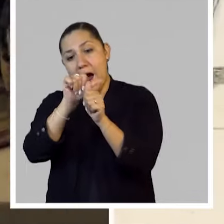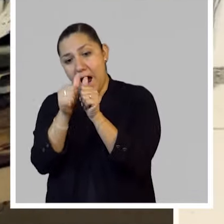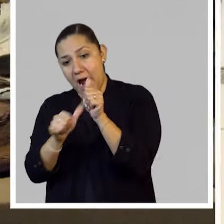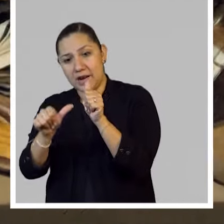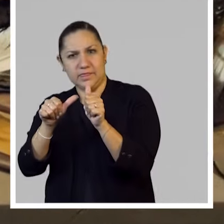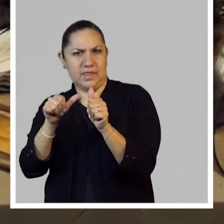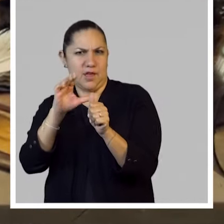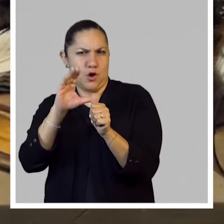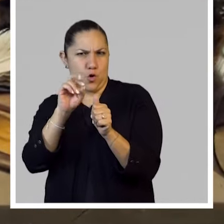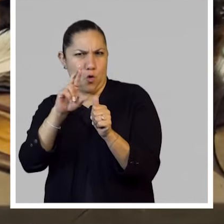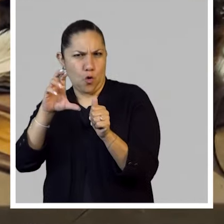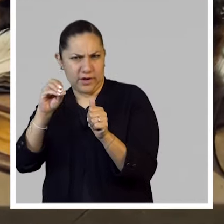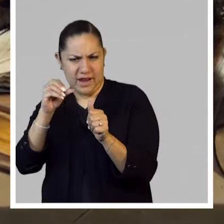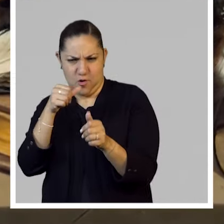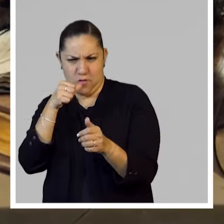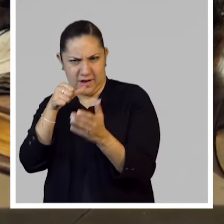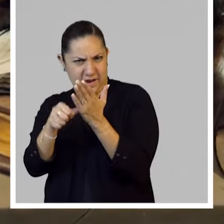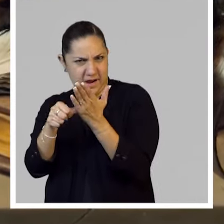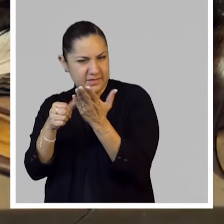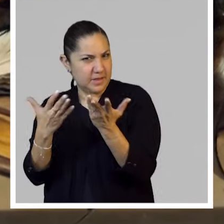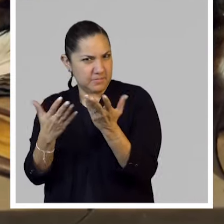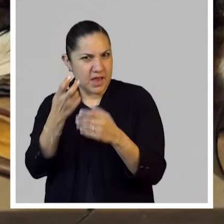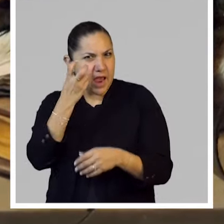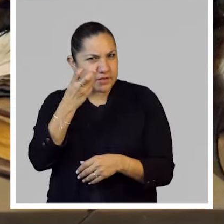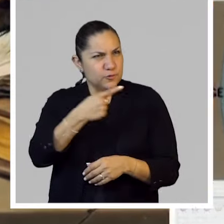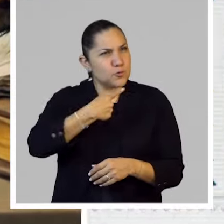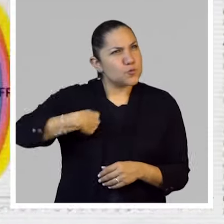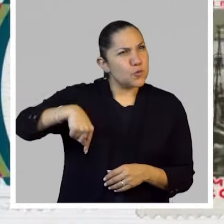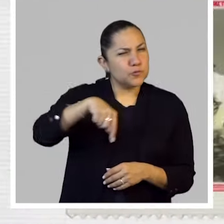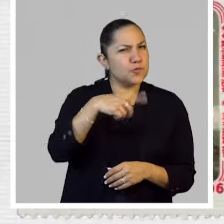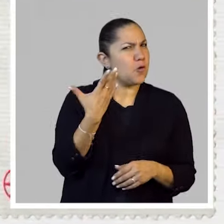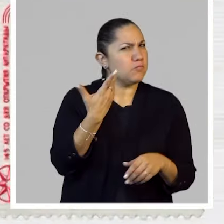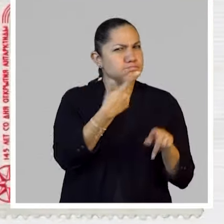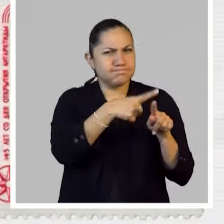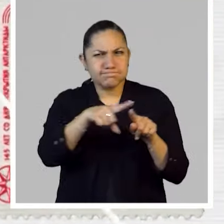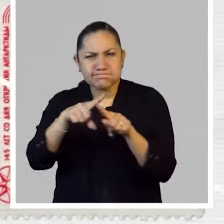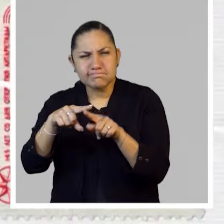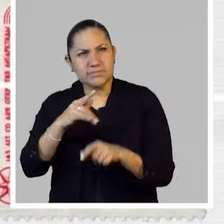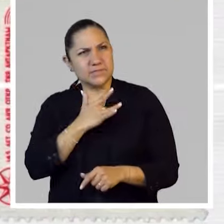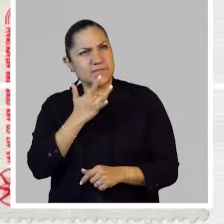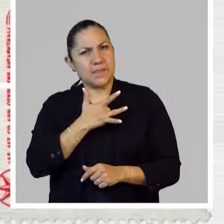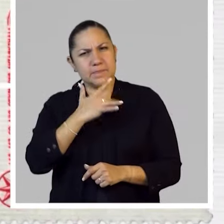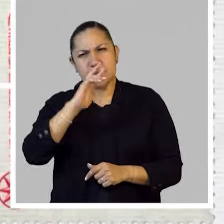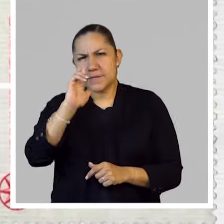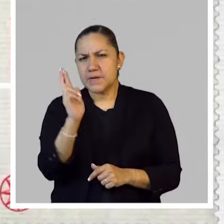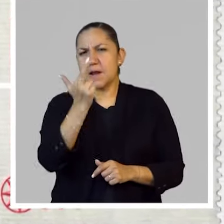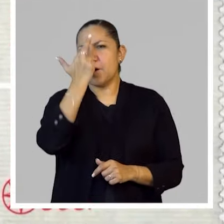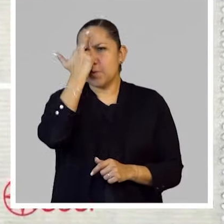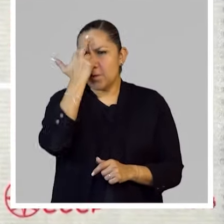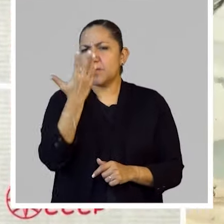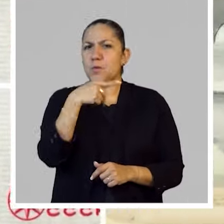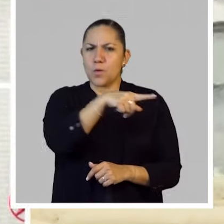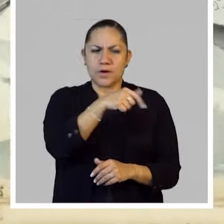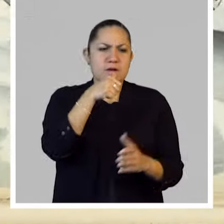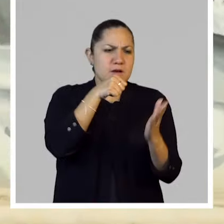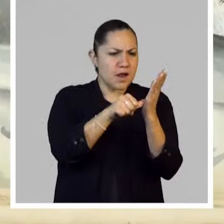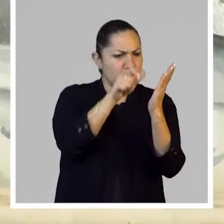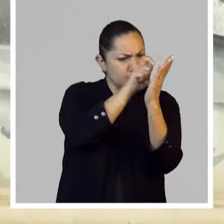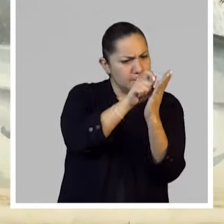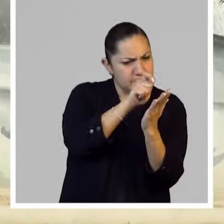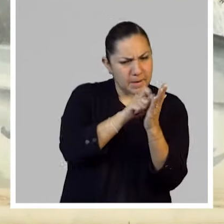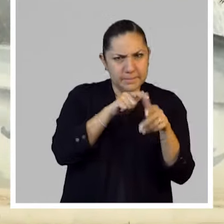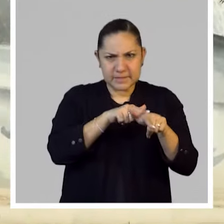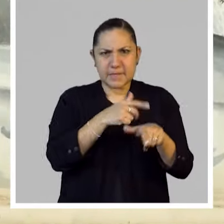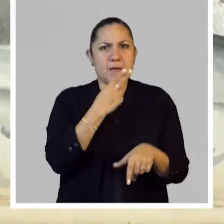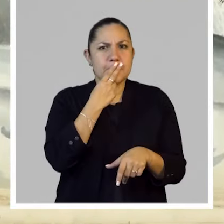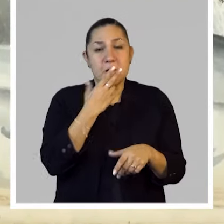¿Hay entonces motivos para sentir nostalgia? ¿Para aferrarnos a las epístolas? ¿O vale la pena celebrar que la comunicación a distancia se